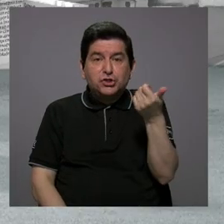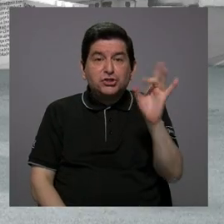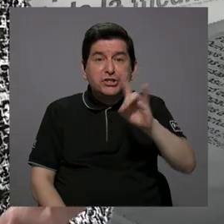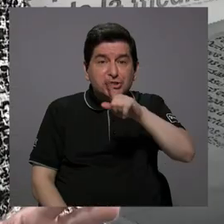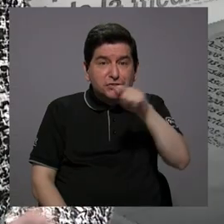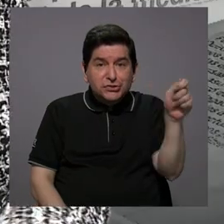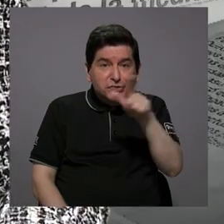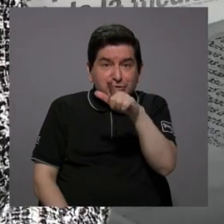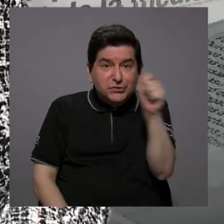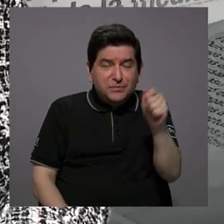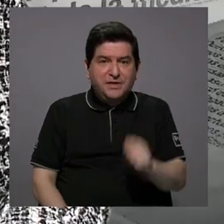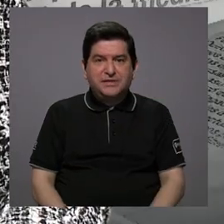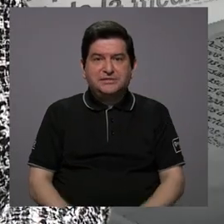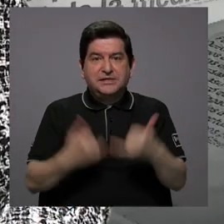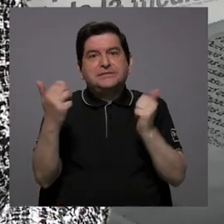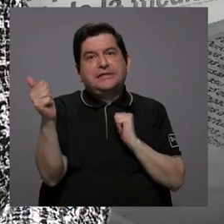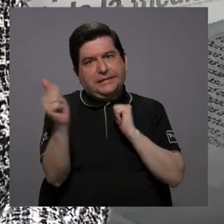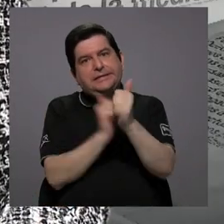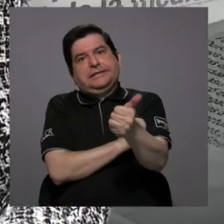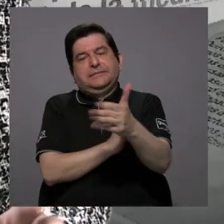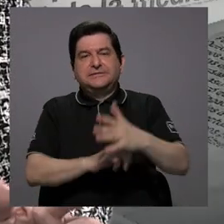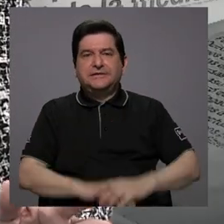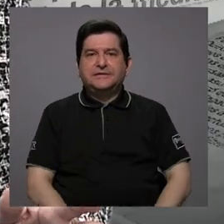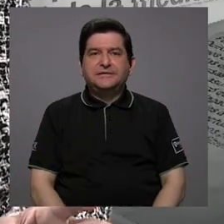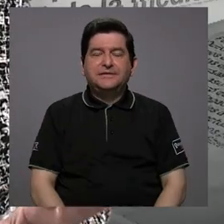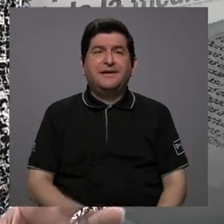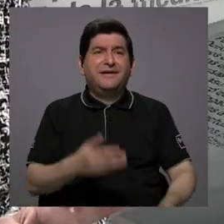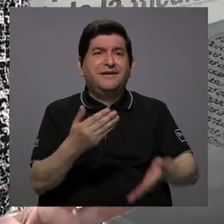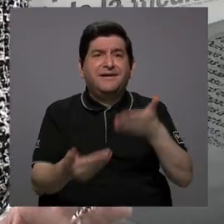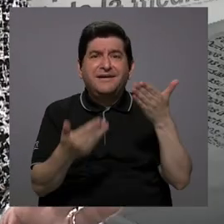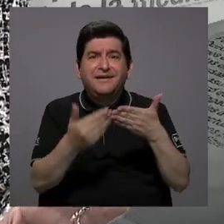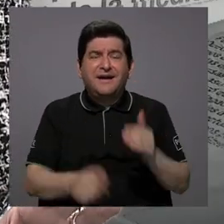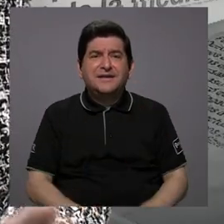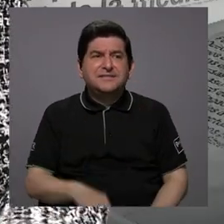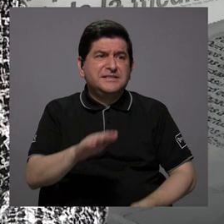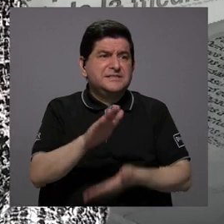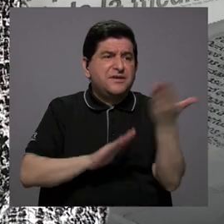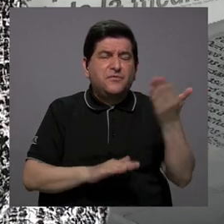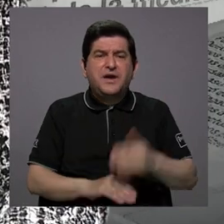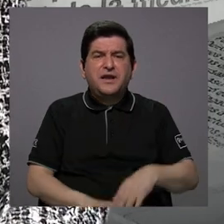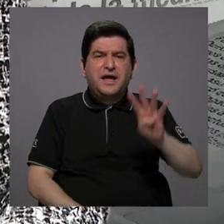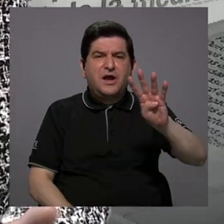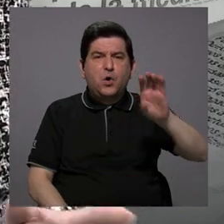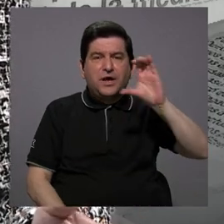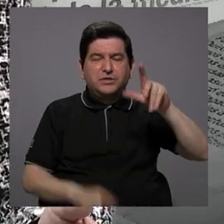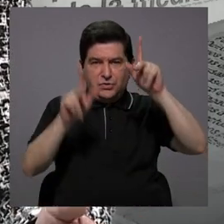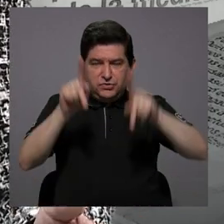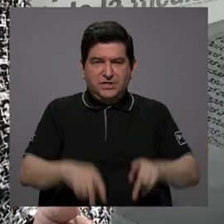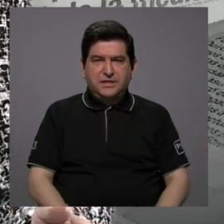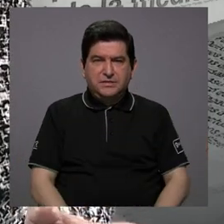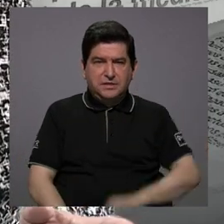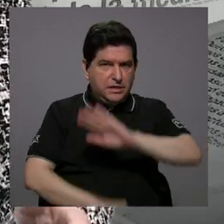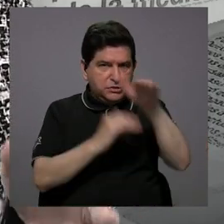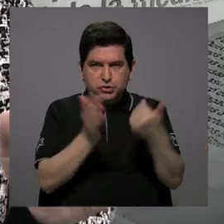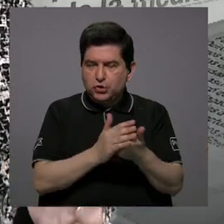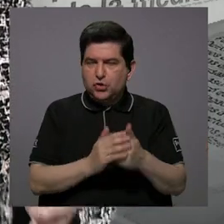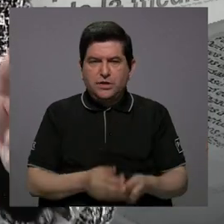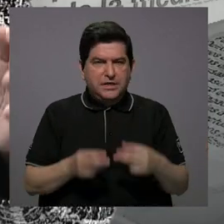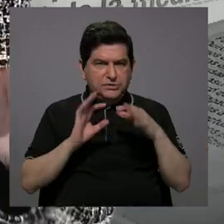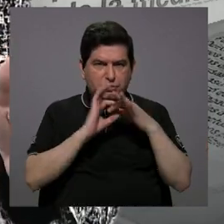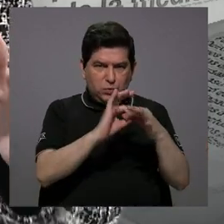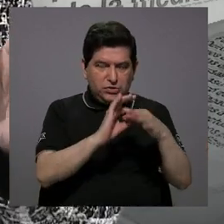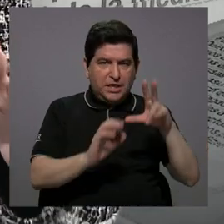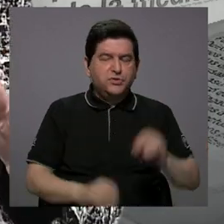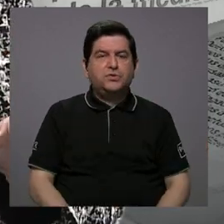meses que ya sobrepasamos, ¿verdad? Prácticamente se fueron 400 personas y no se fueron todos de inmediato, sino que se